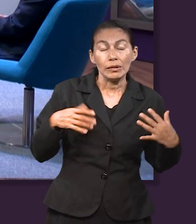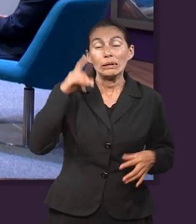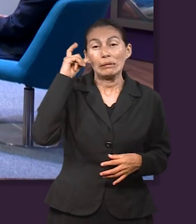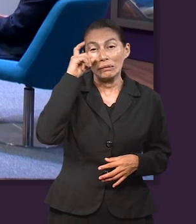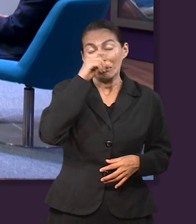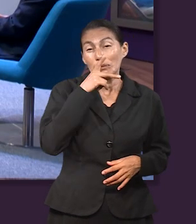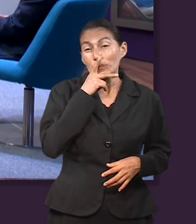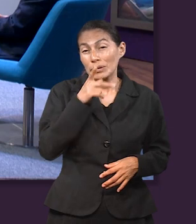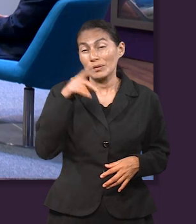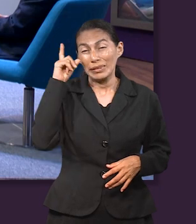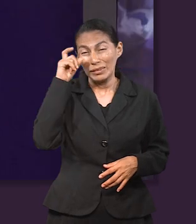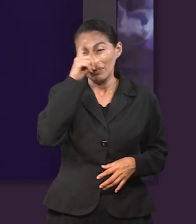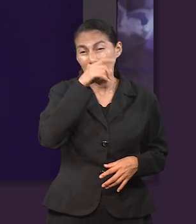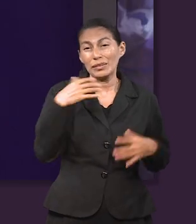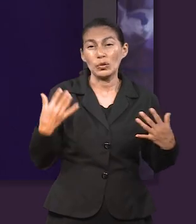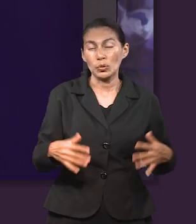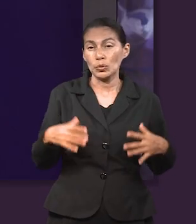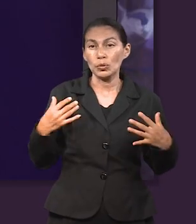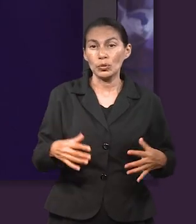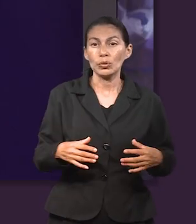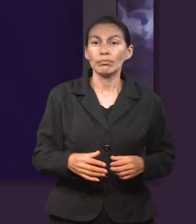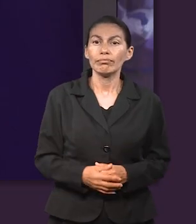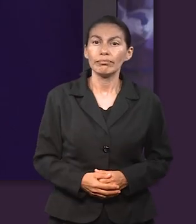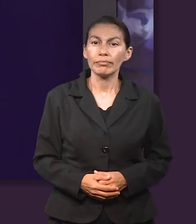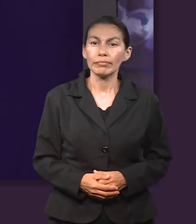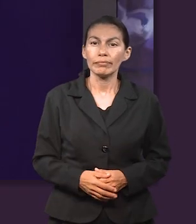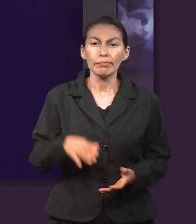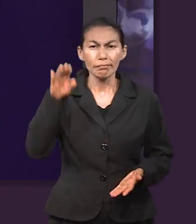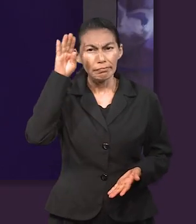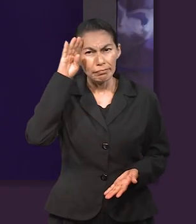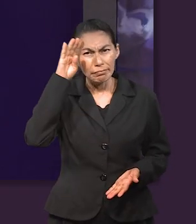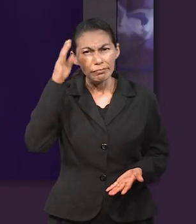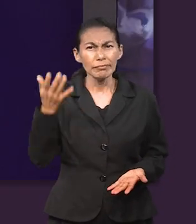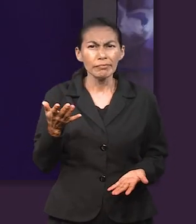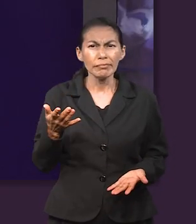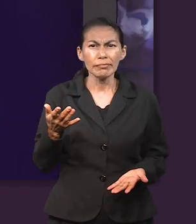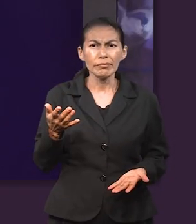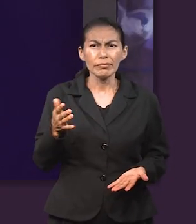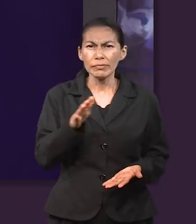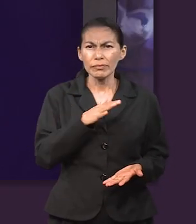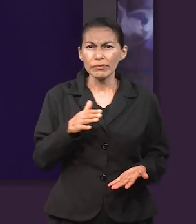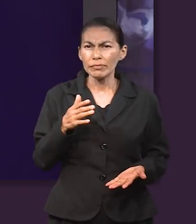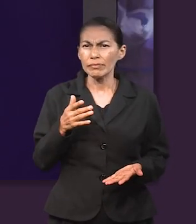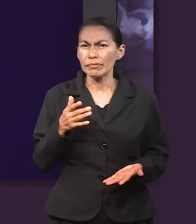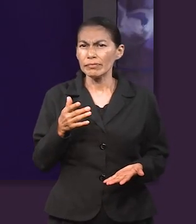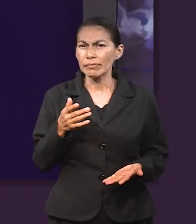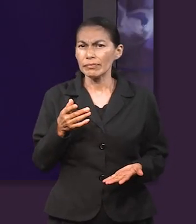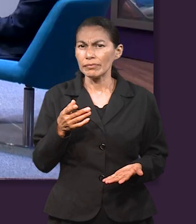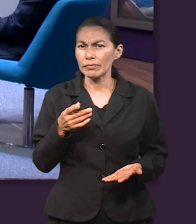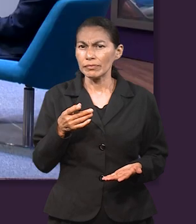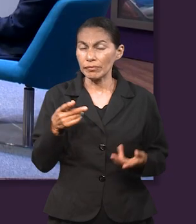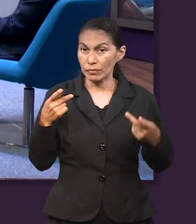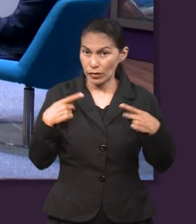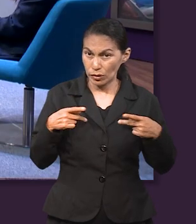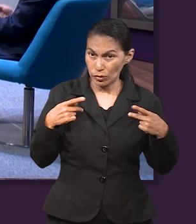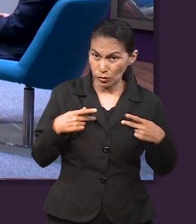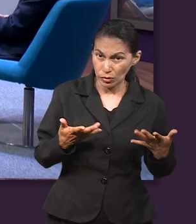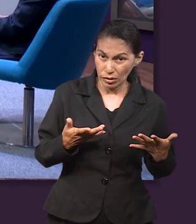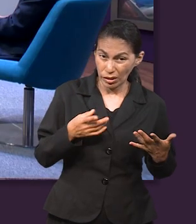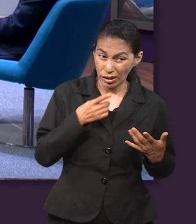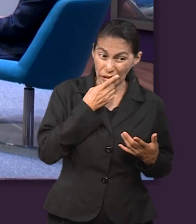Esas palabras son muy fuertes, muy muy fuertes. Entonces creo que podríamos decir que aquí sería